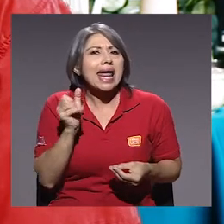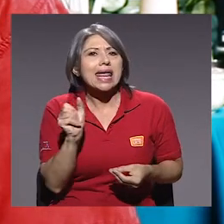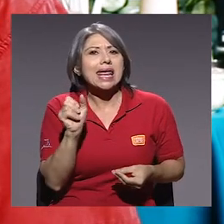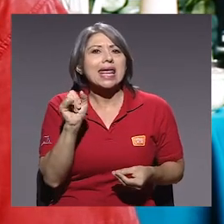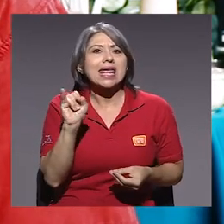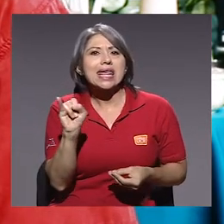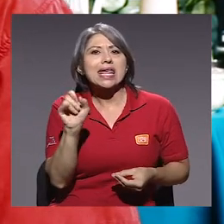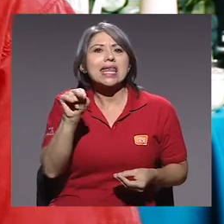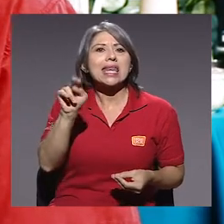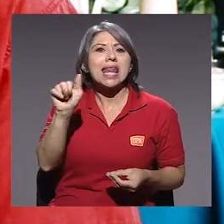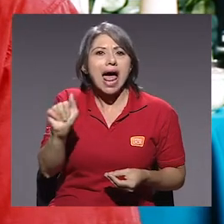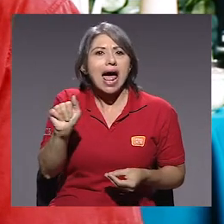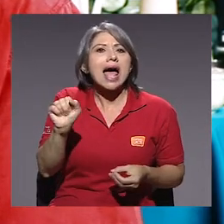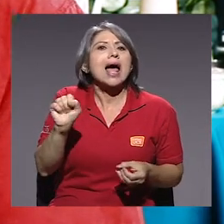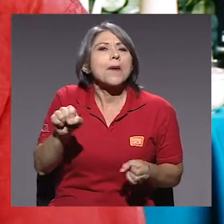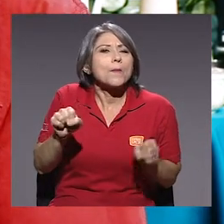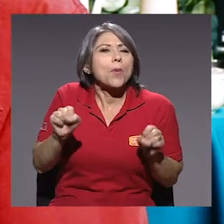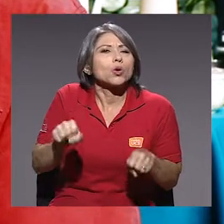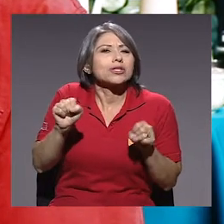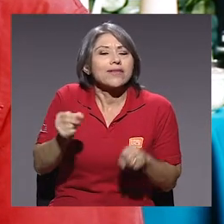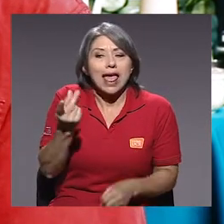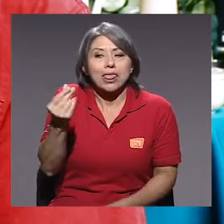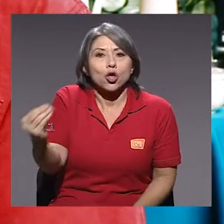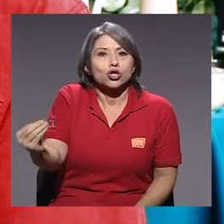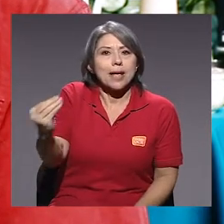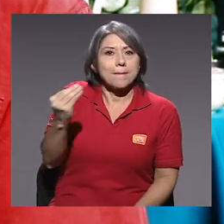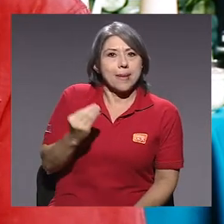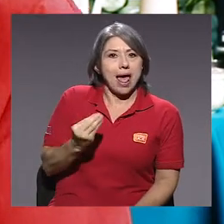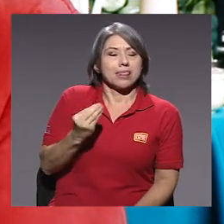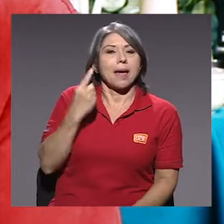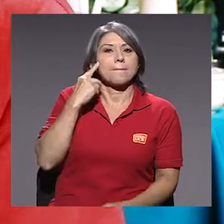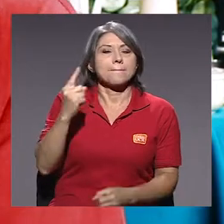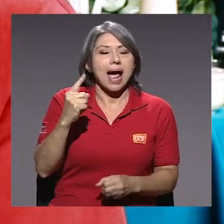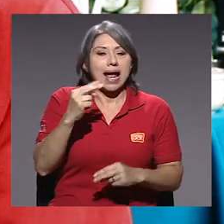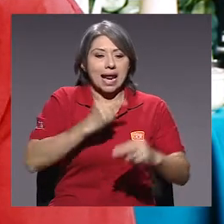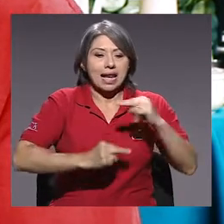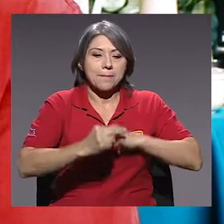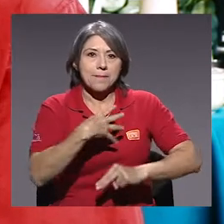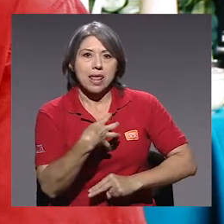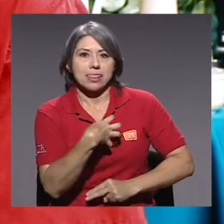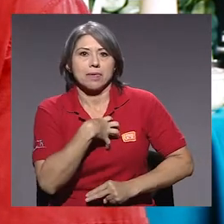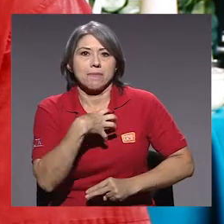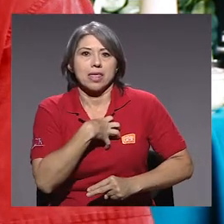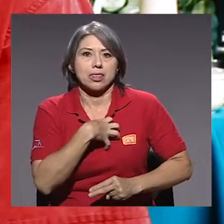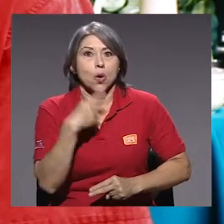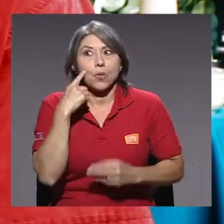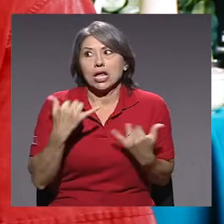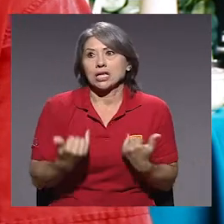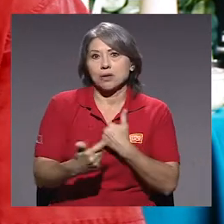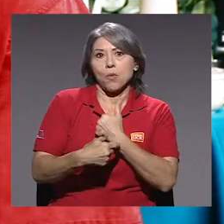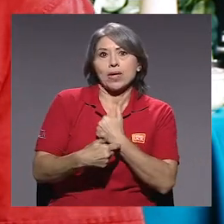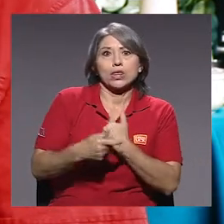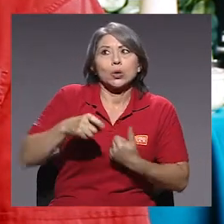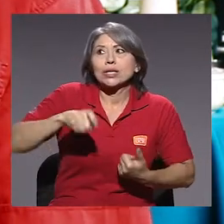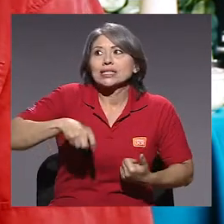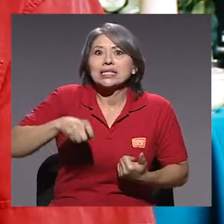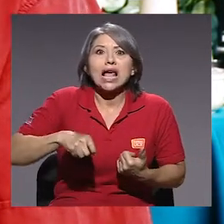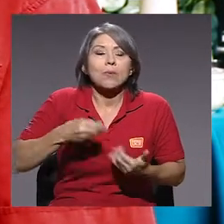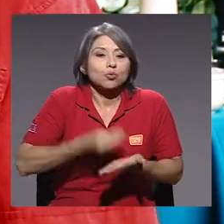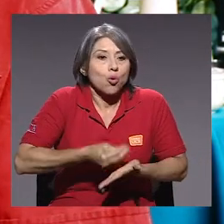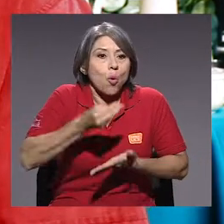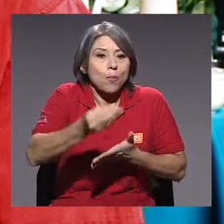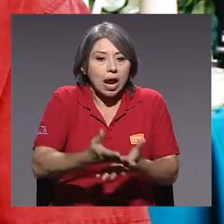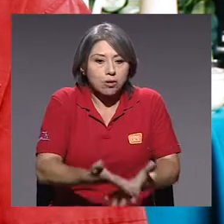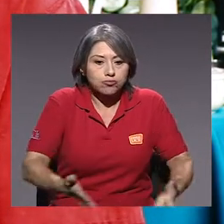en el INAH hay una posibilidad de que efectivamente nos den plata para el emprendimiento directamente, porque en este momento estamos como en la